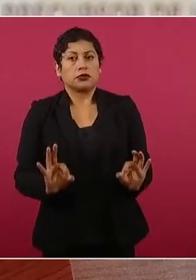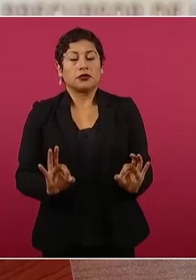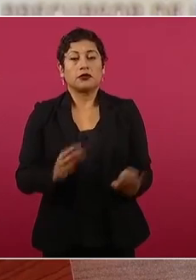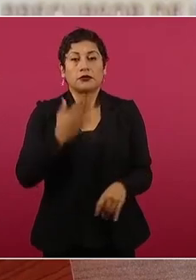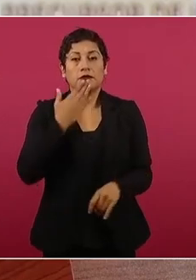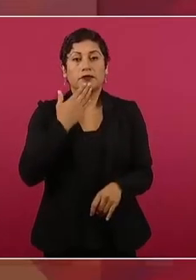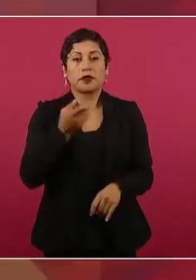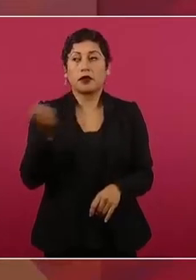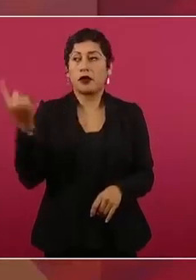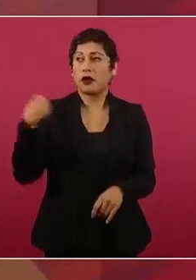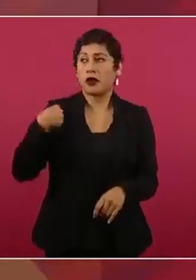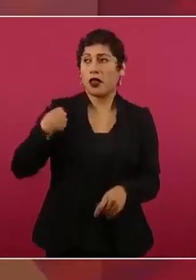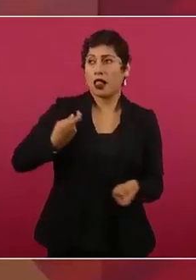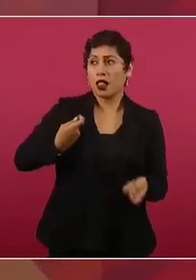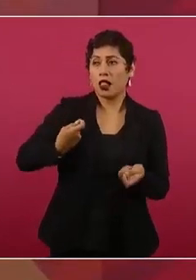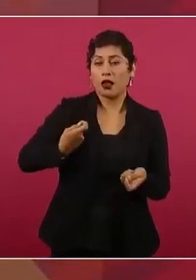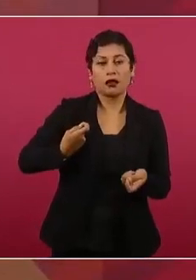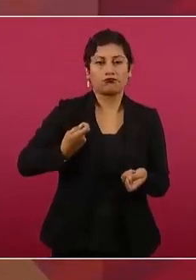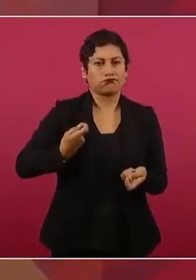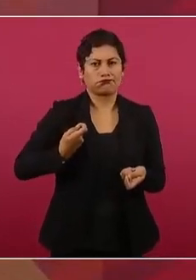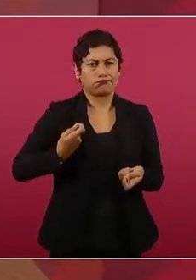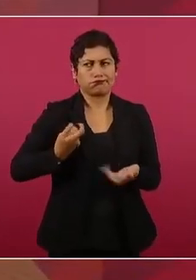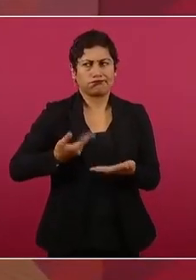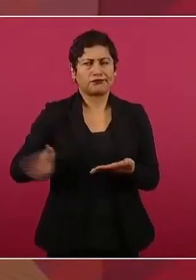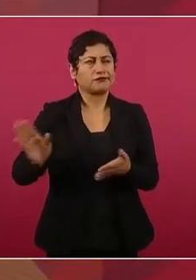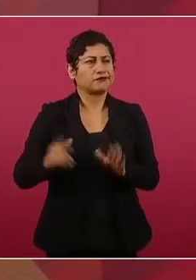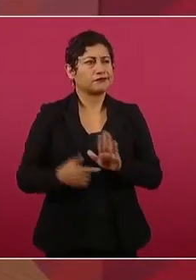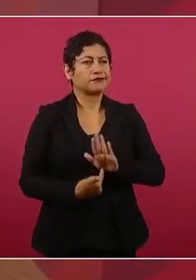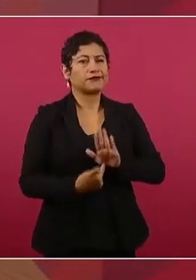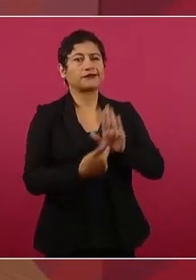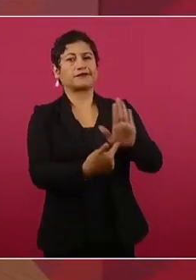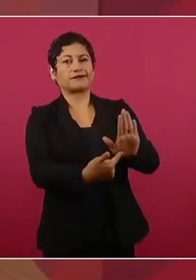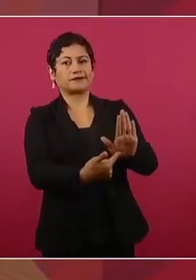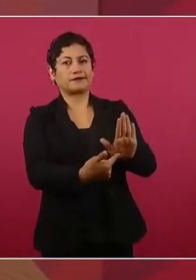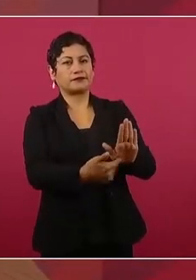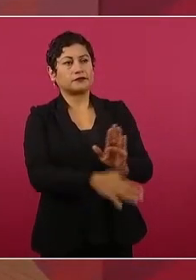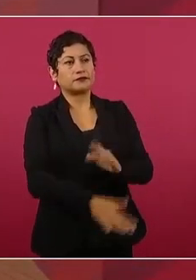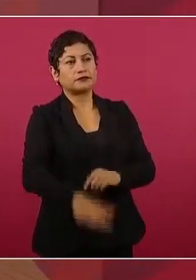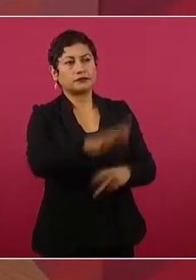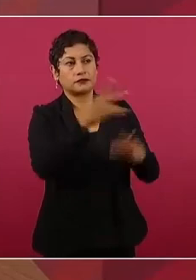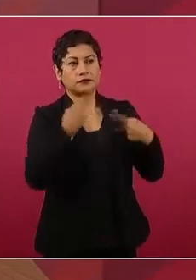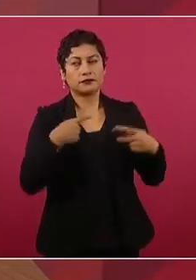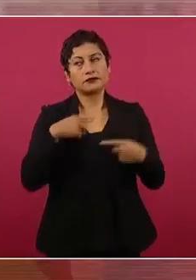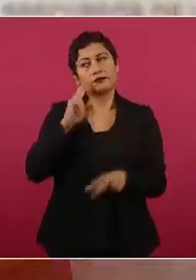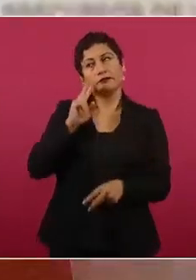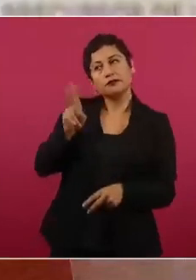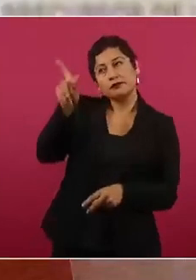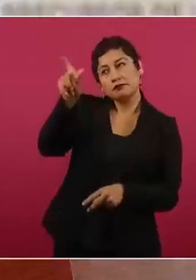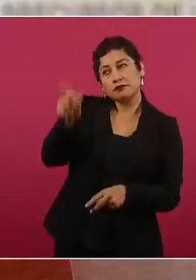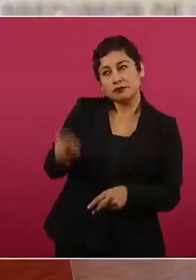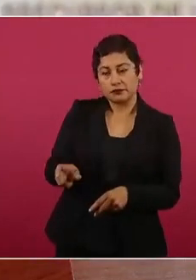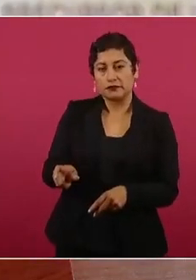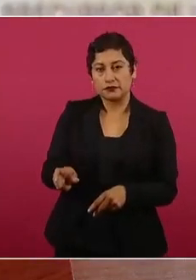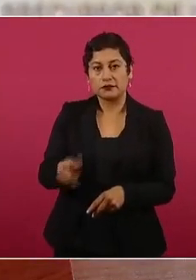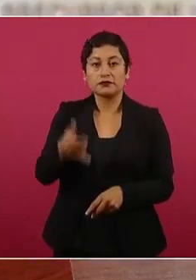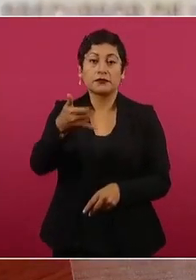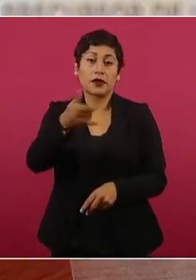y que nosotros hemos luchado siempre por la democracia